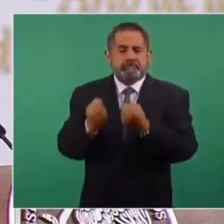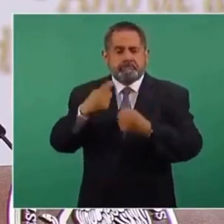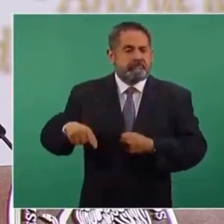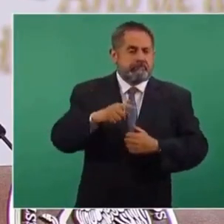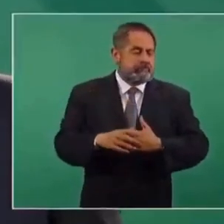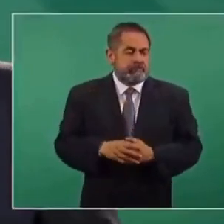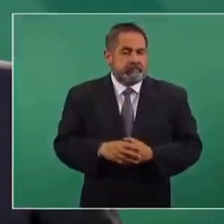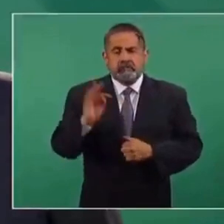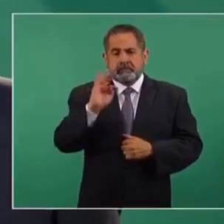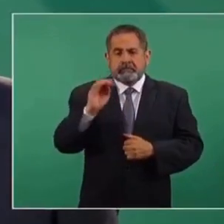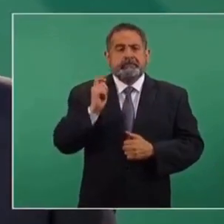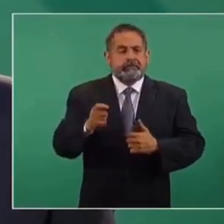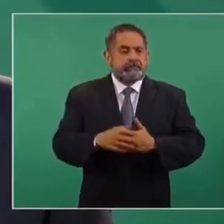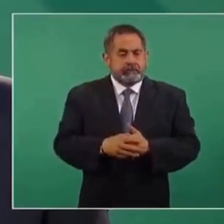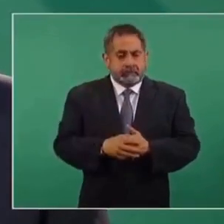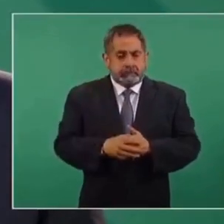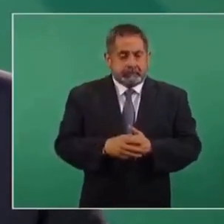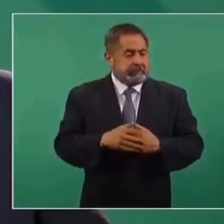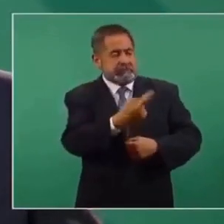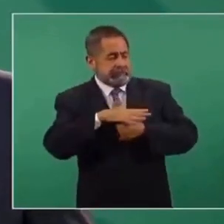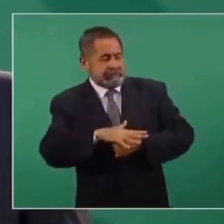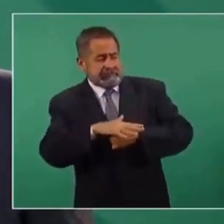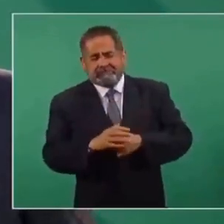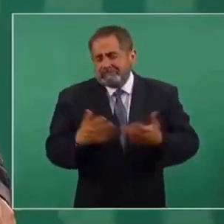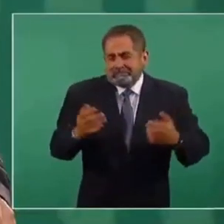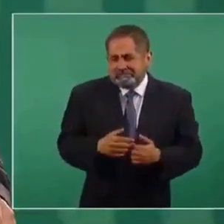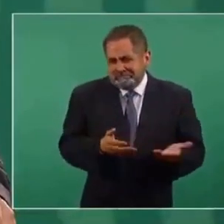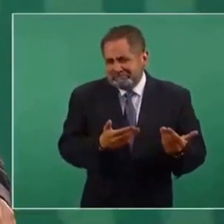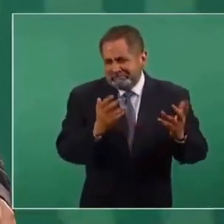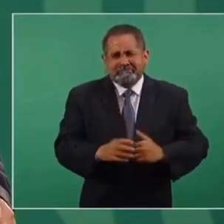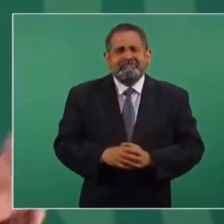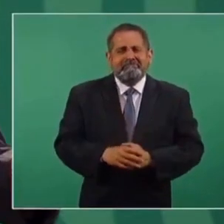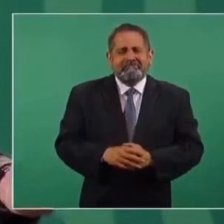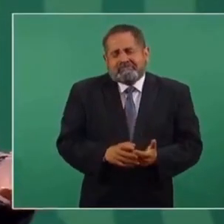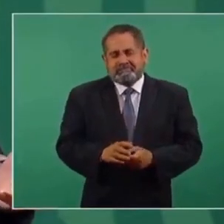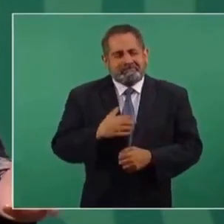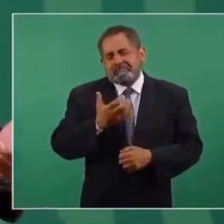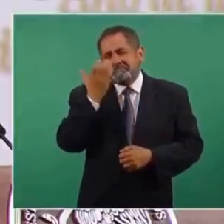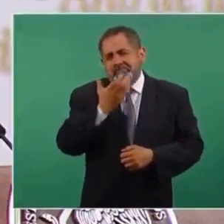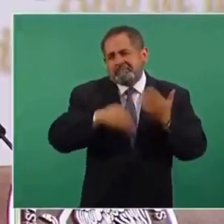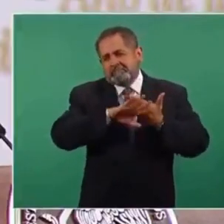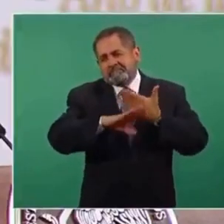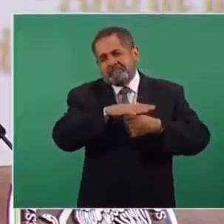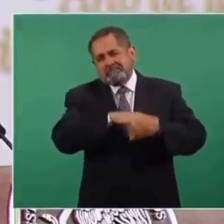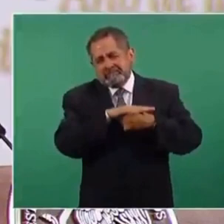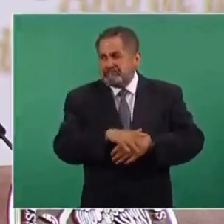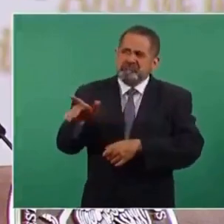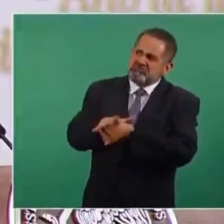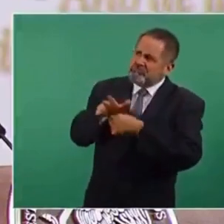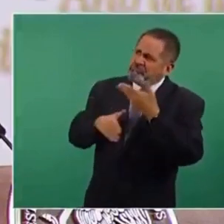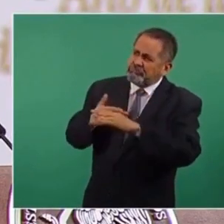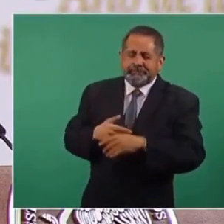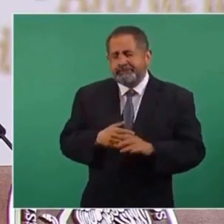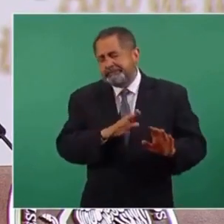Y si se trata de recibir presiones, pues estamos acostumbrados a enfrentar a grupos de presiones.